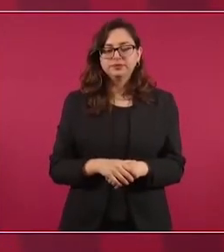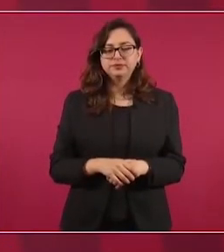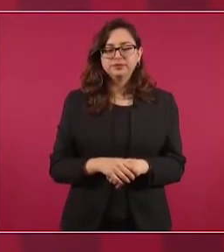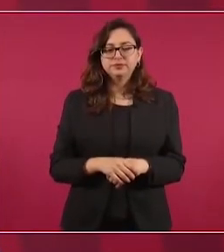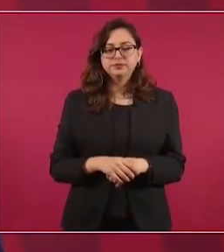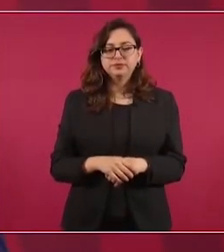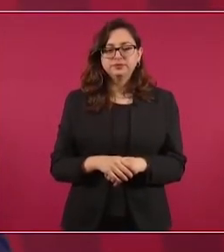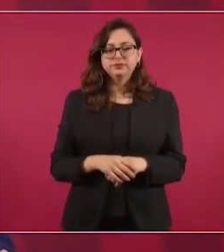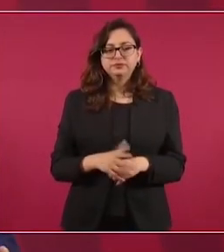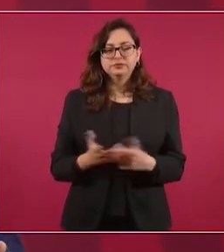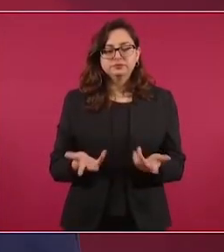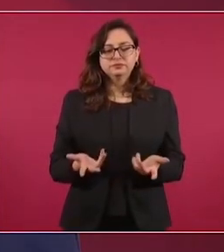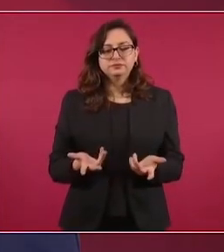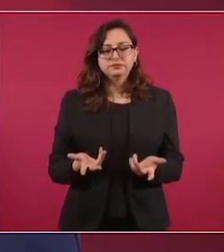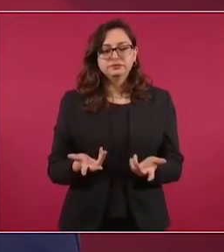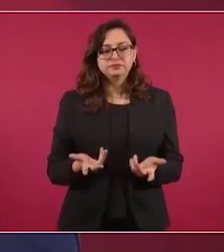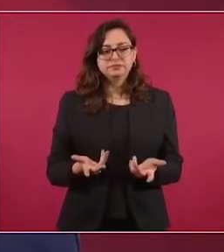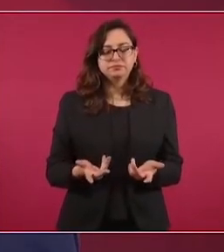que has escrito?